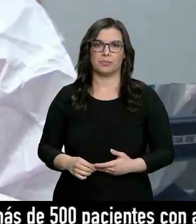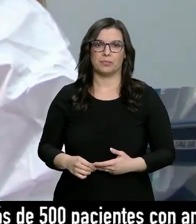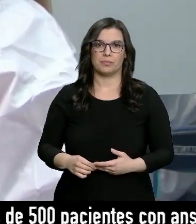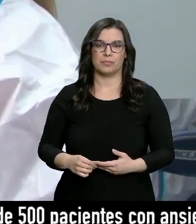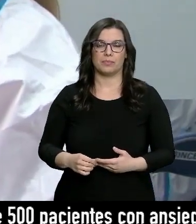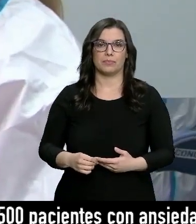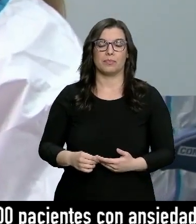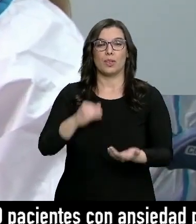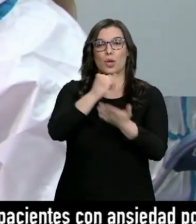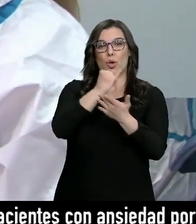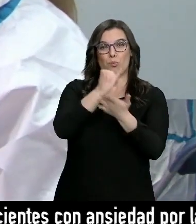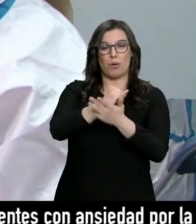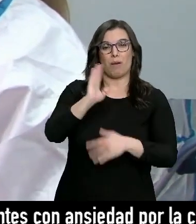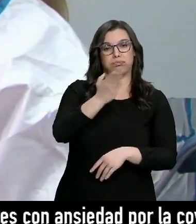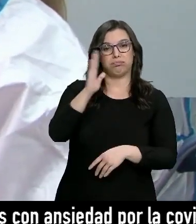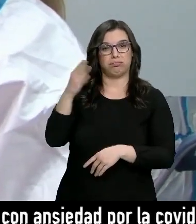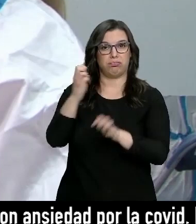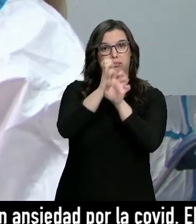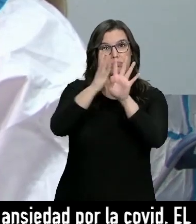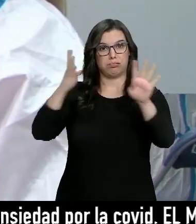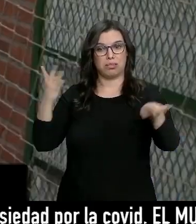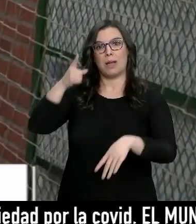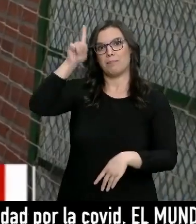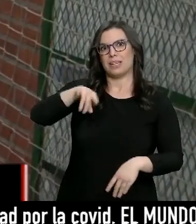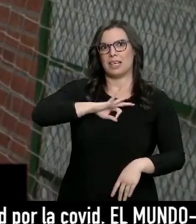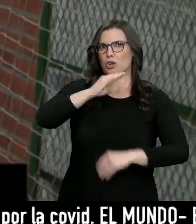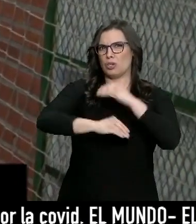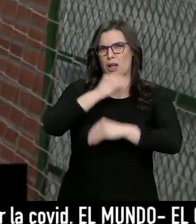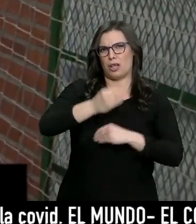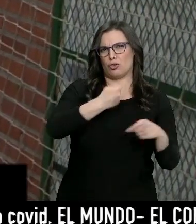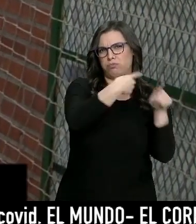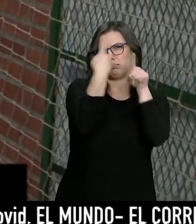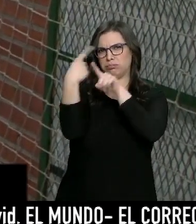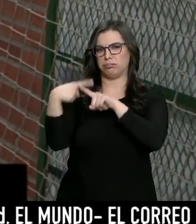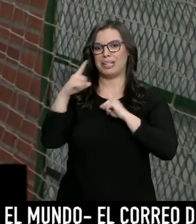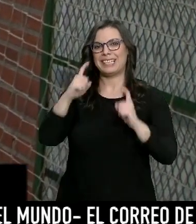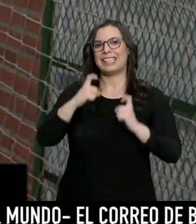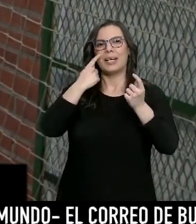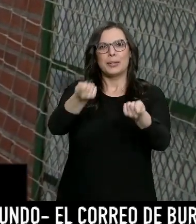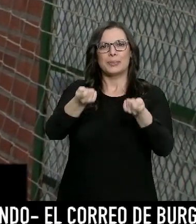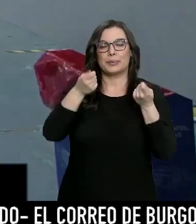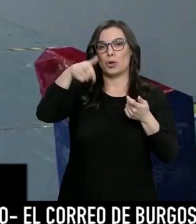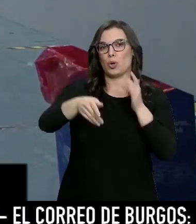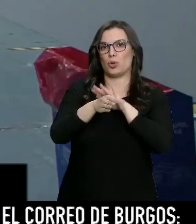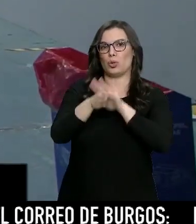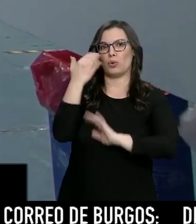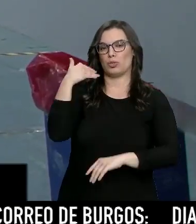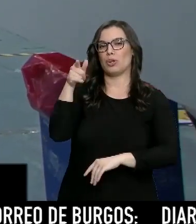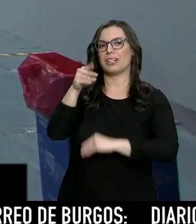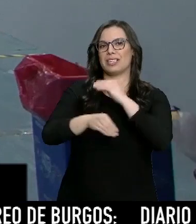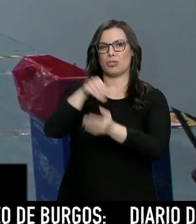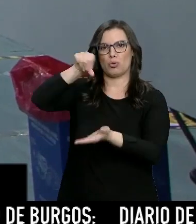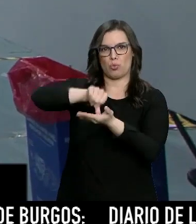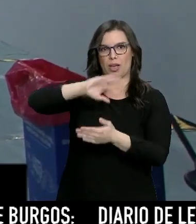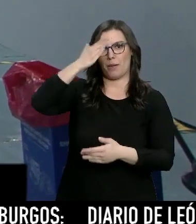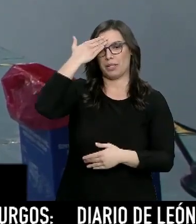Los cribados masivos se han extendido durante este mes para tratar de frenar esos contagios. Hoy prosigue en Soria el que se está realizando en la capital.